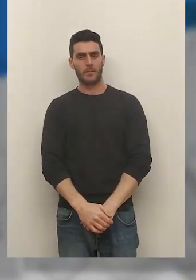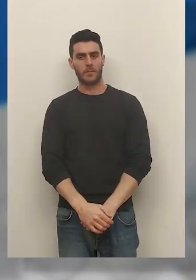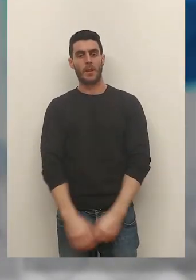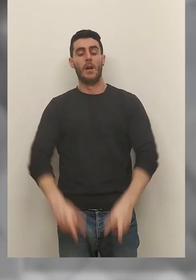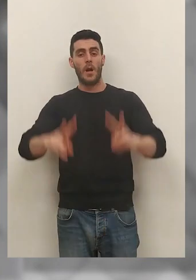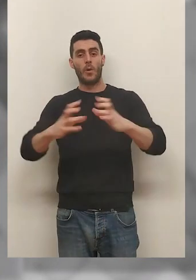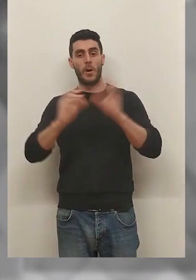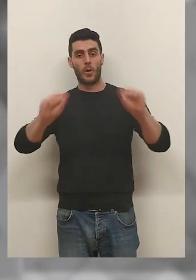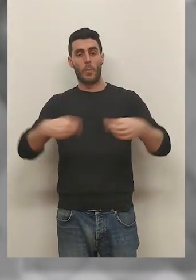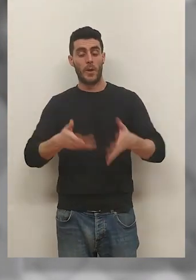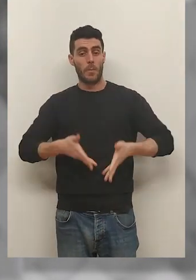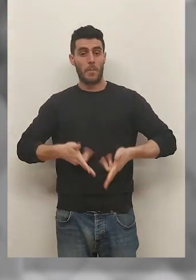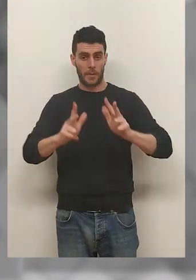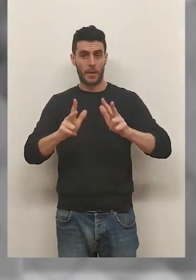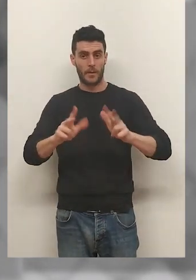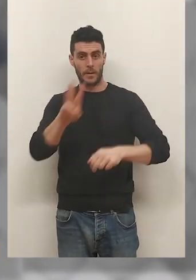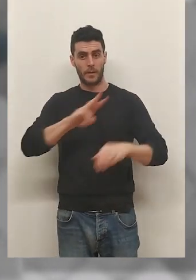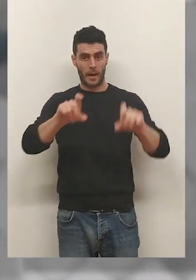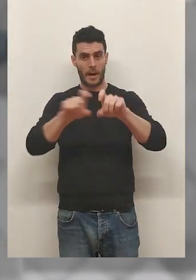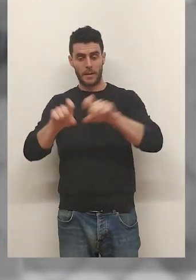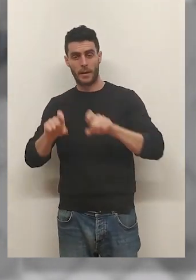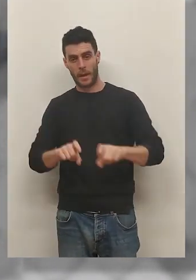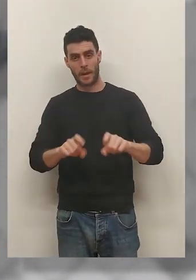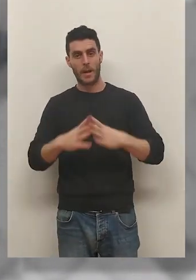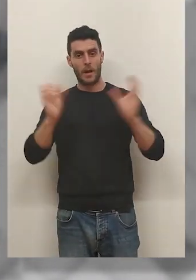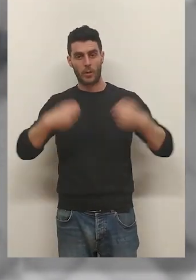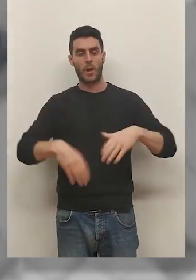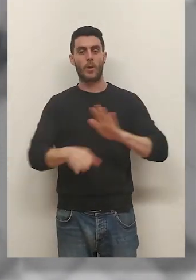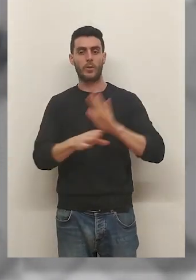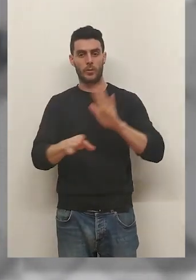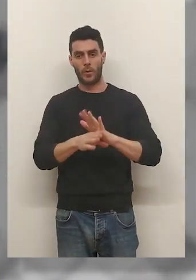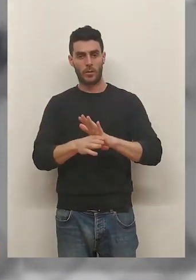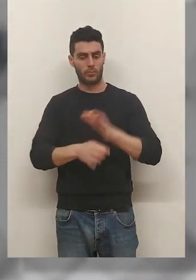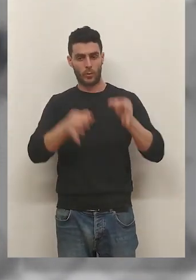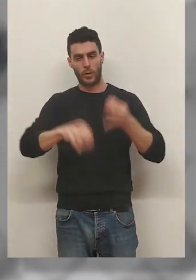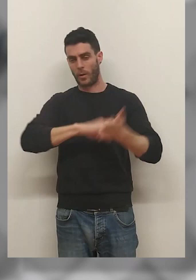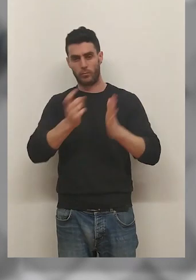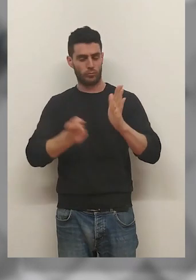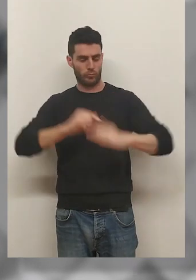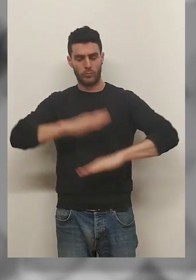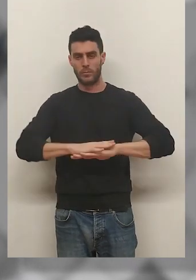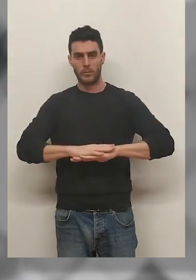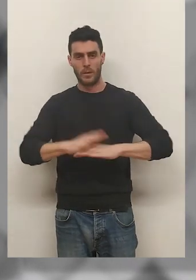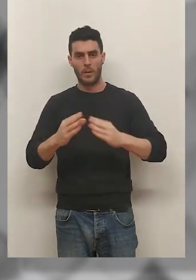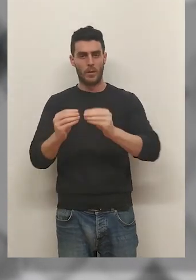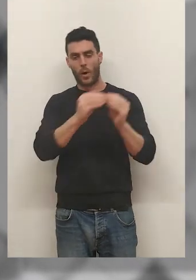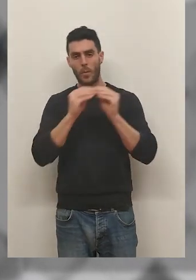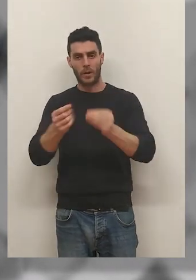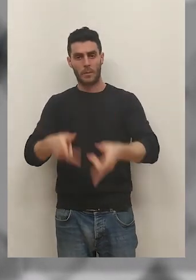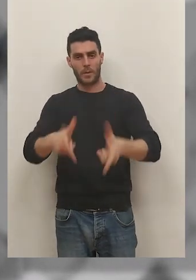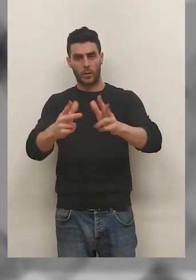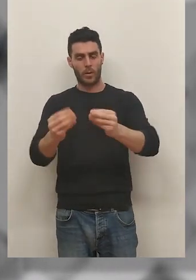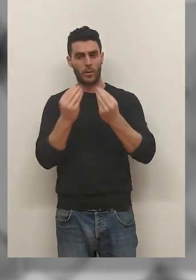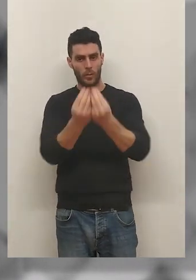El nuevo convenio permitirá a las tres entidades seguir acordando, con plenos efectos jurídicos, la puesta en común y la